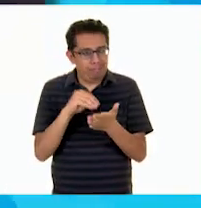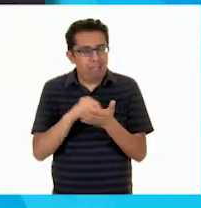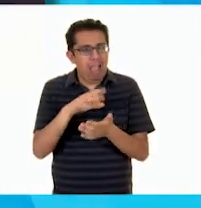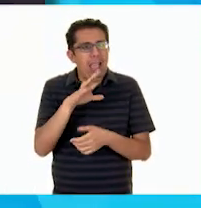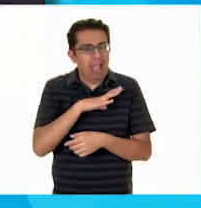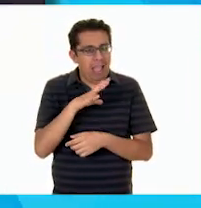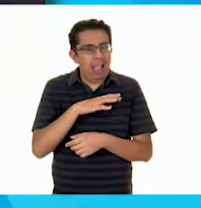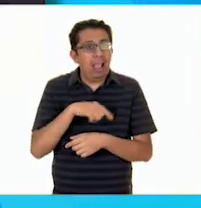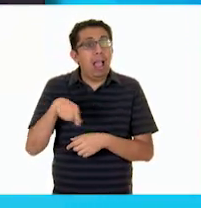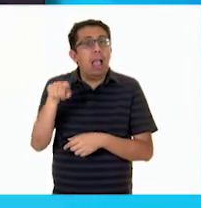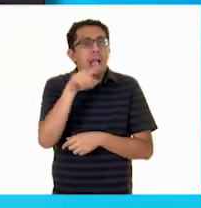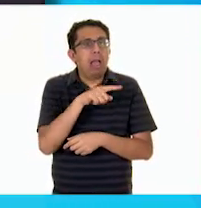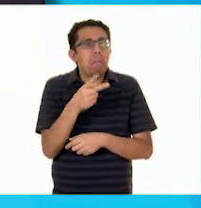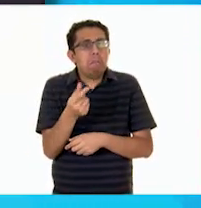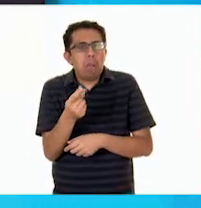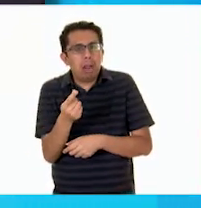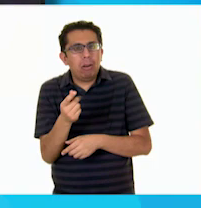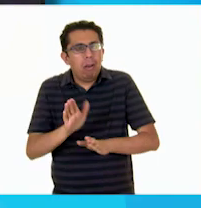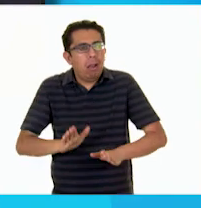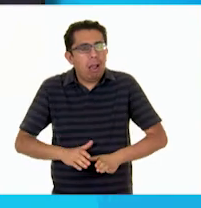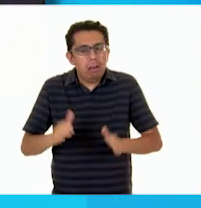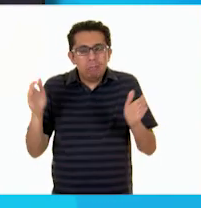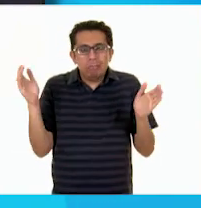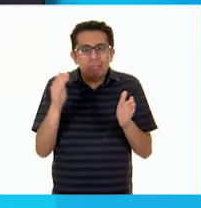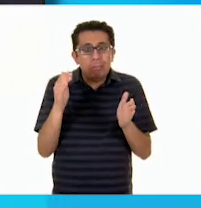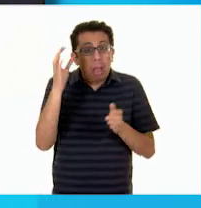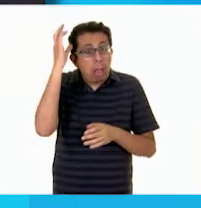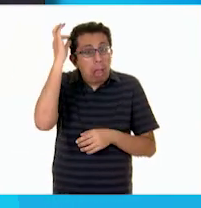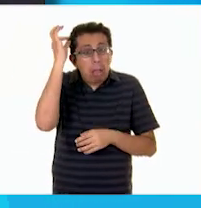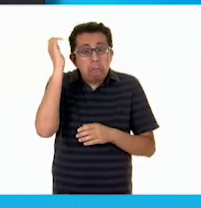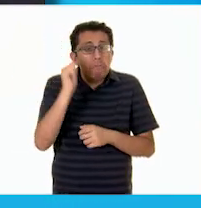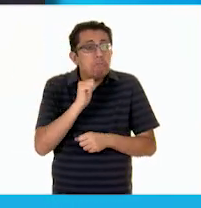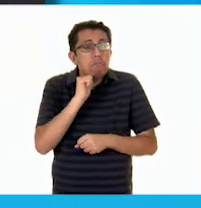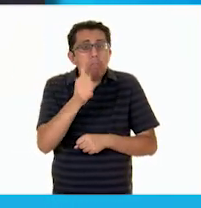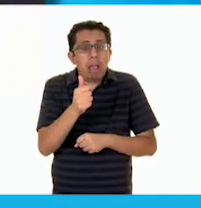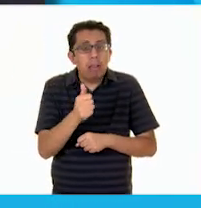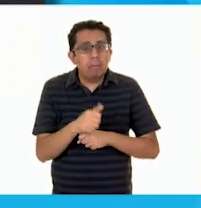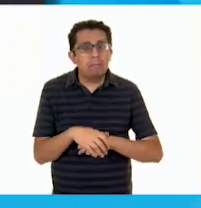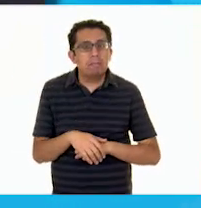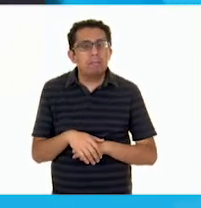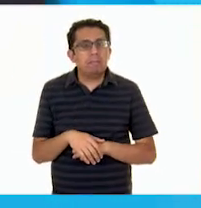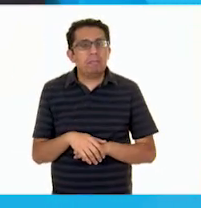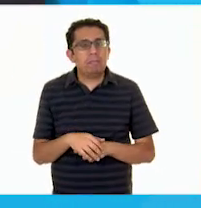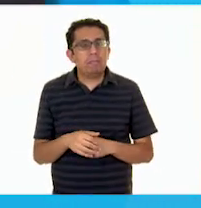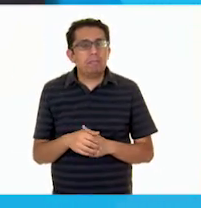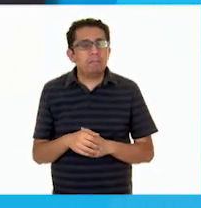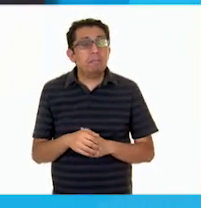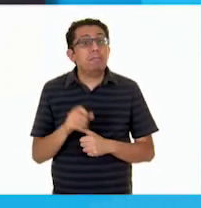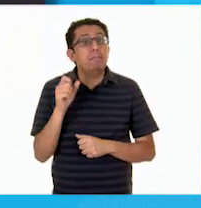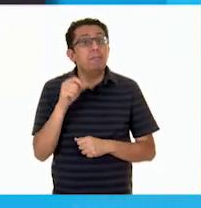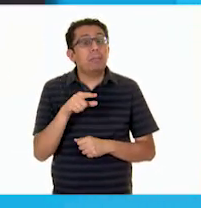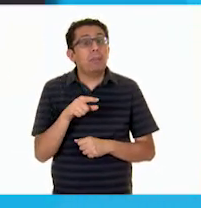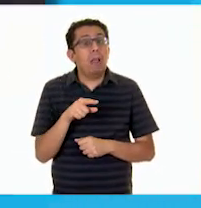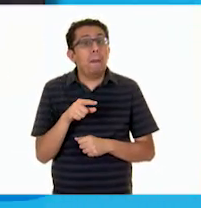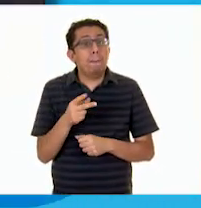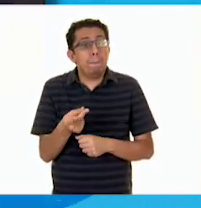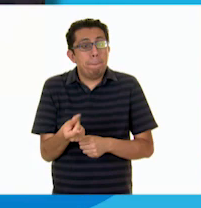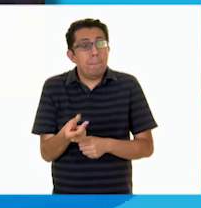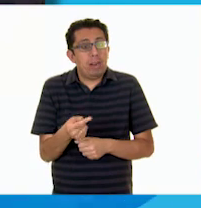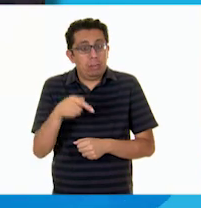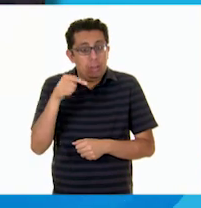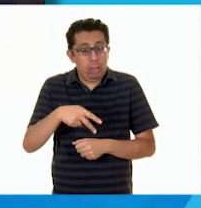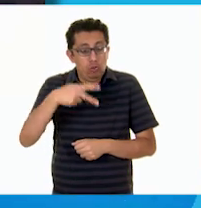Son perros de tamaño mediano, sin pelo y mientras crecen pierden los dientes. Son una raza de perros